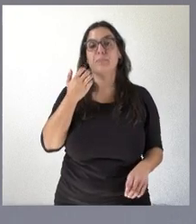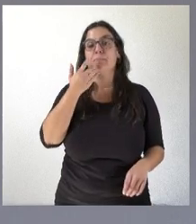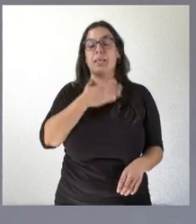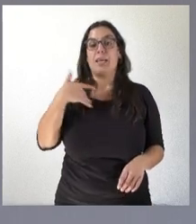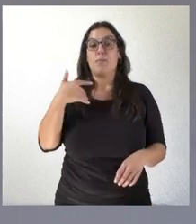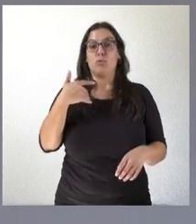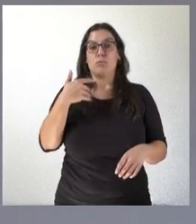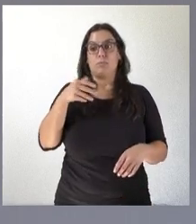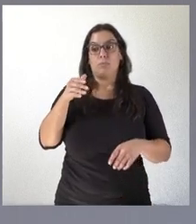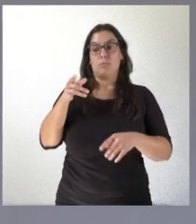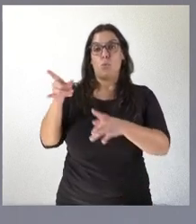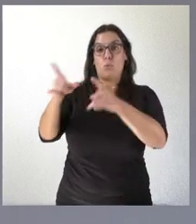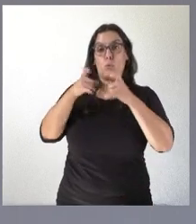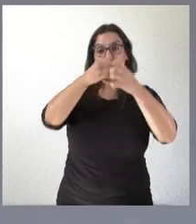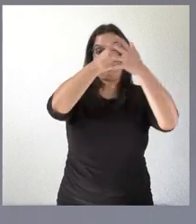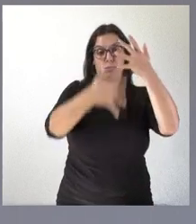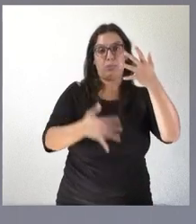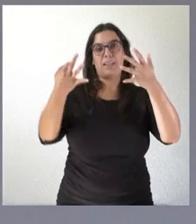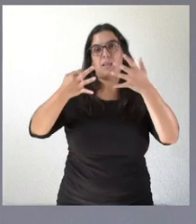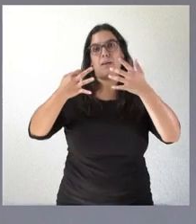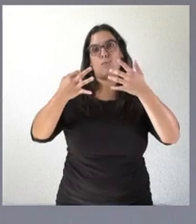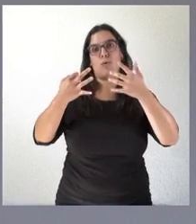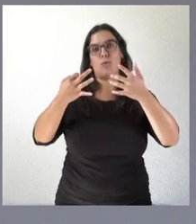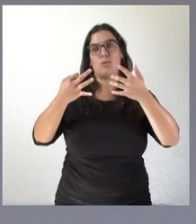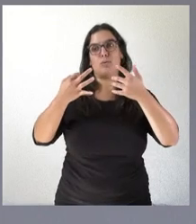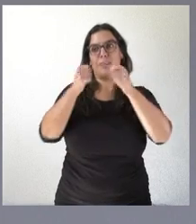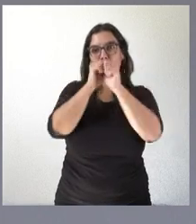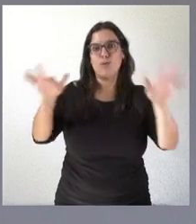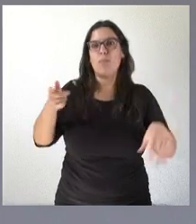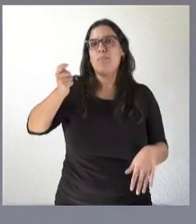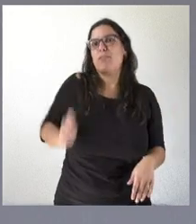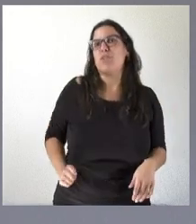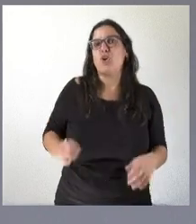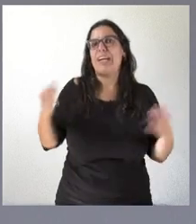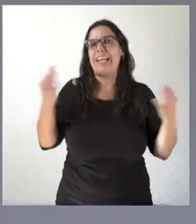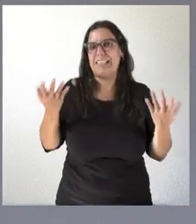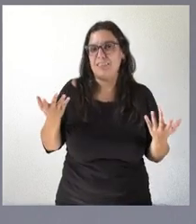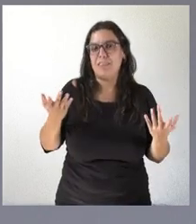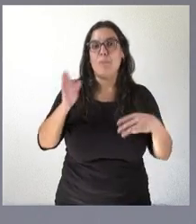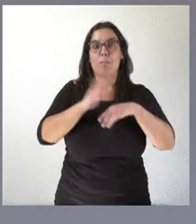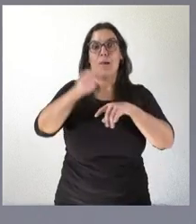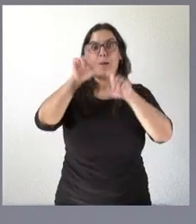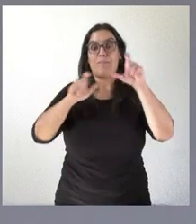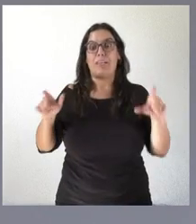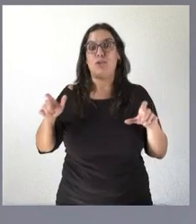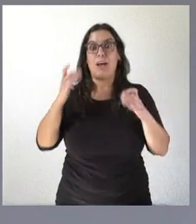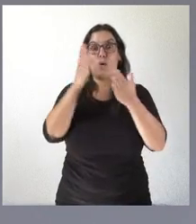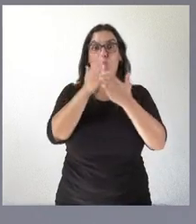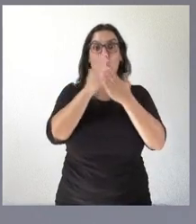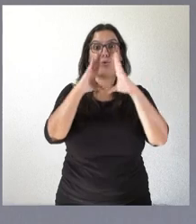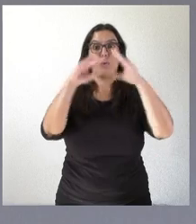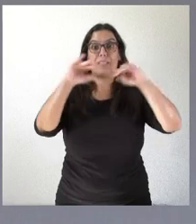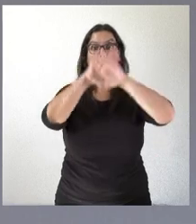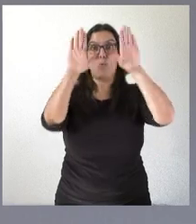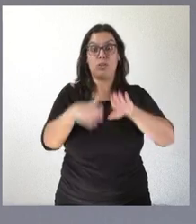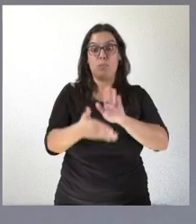bolsa tenemos que dar a conocer la profesión entre nuestros universitarios cuando están finalizando sus estudios.